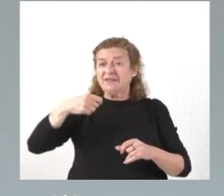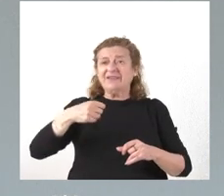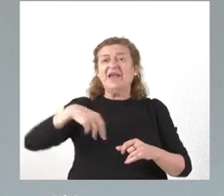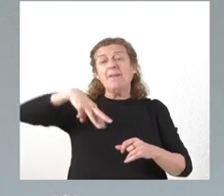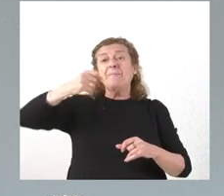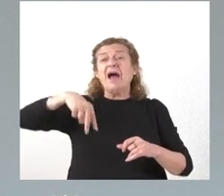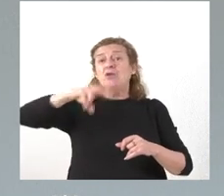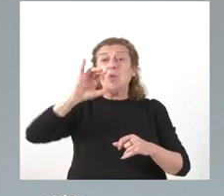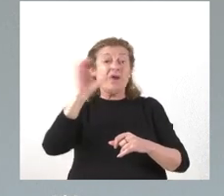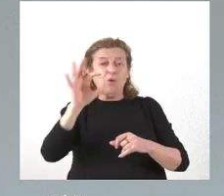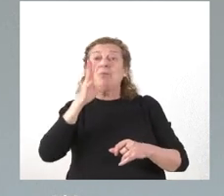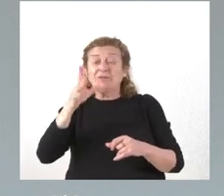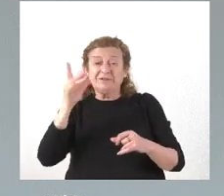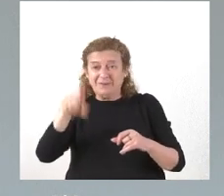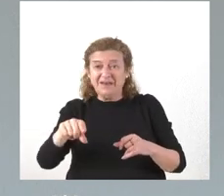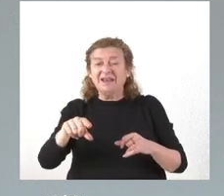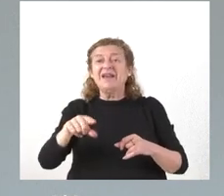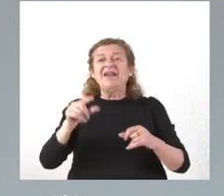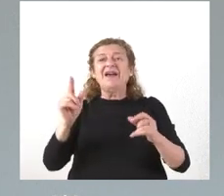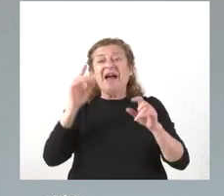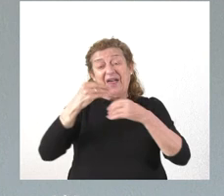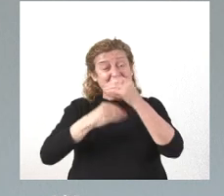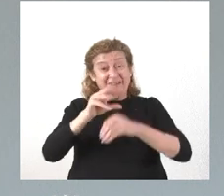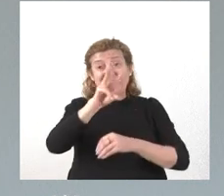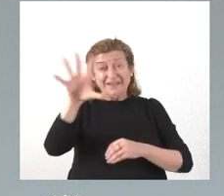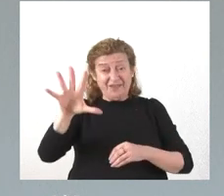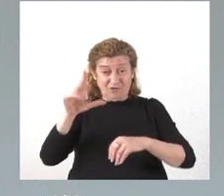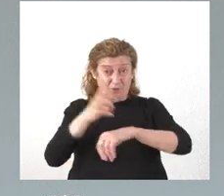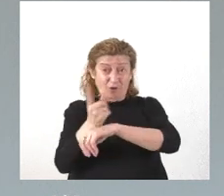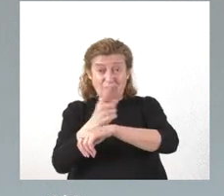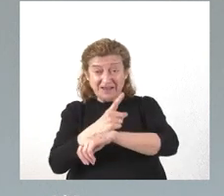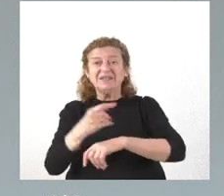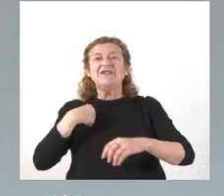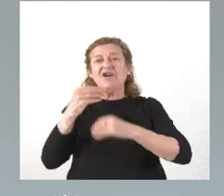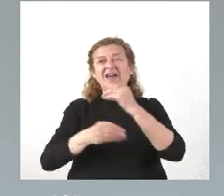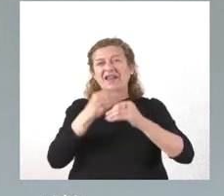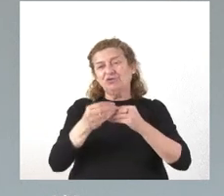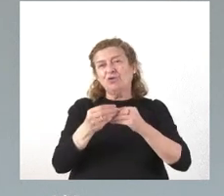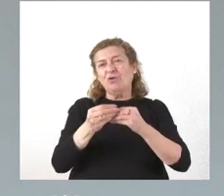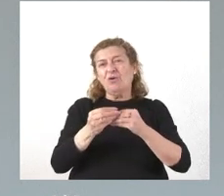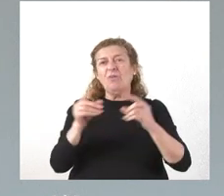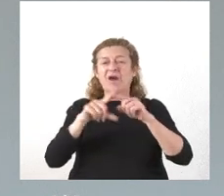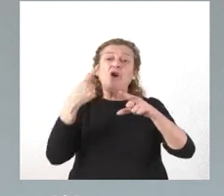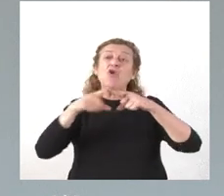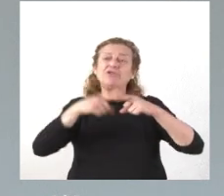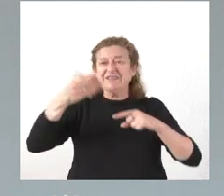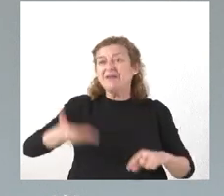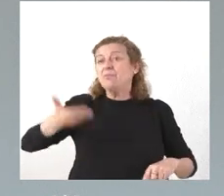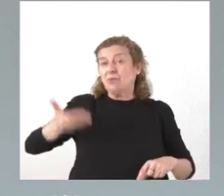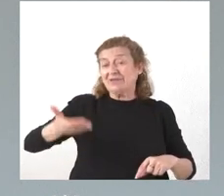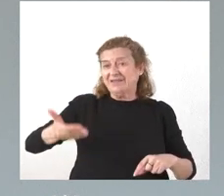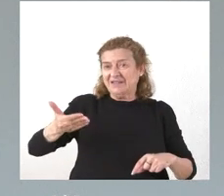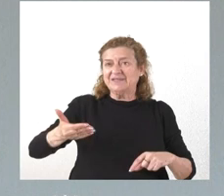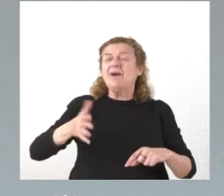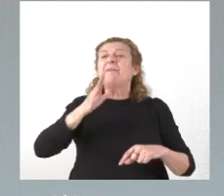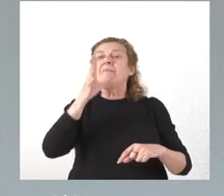Mañueco, por supuesto la implantación de las 35 horas, hemos llevado a cabo una serie de acciones importantes en